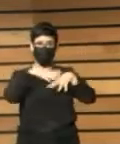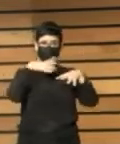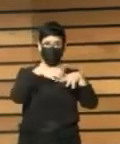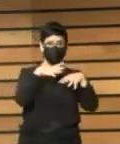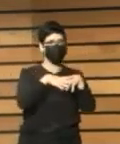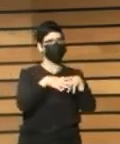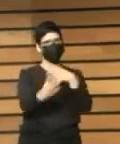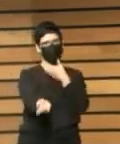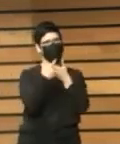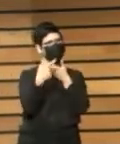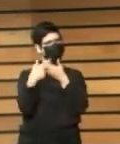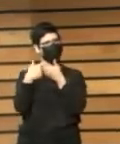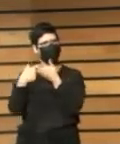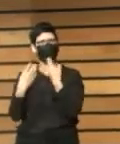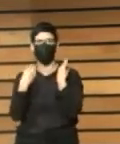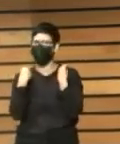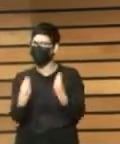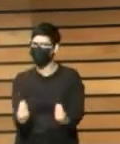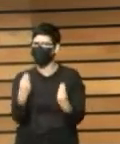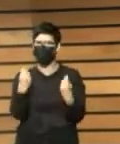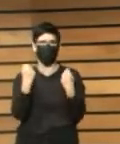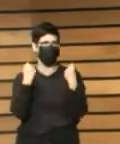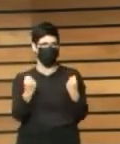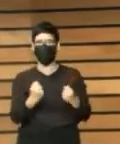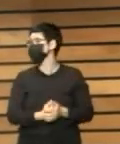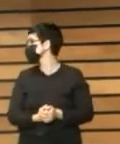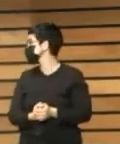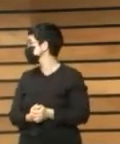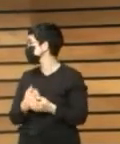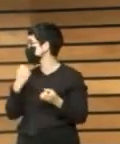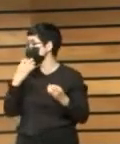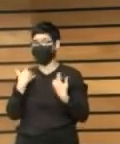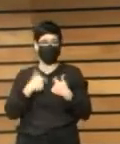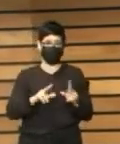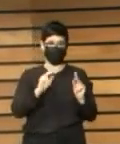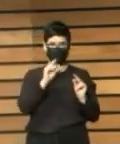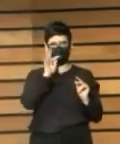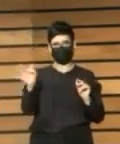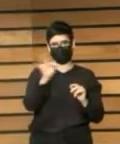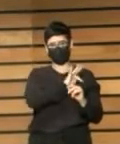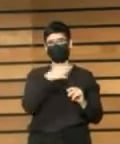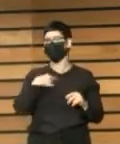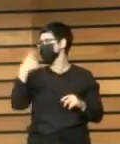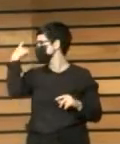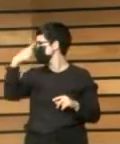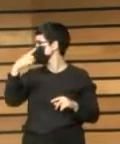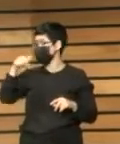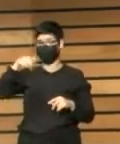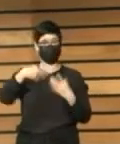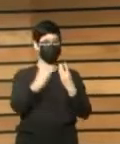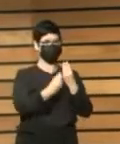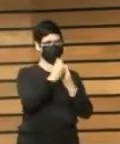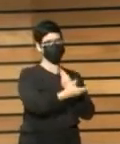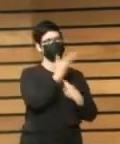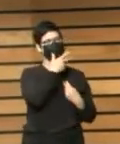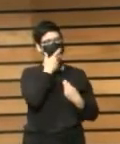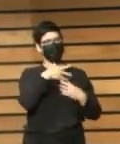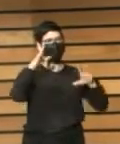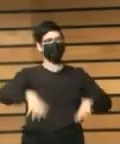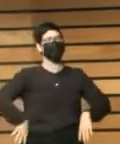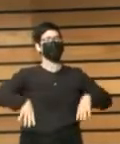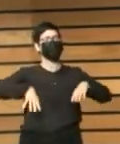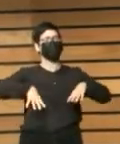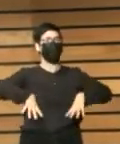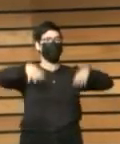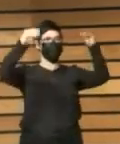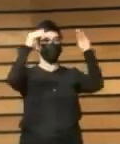creo que de momento me quedo aquí vale perfecto yo sé que aquí en Gran Canaria hay mucha gente que conoce la biblioteca de Arucas pero si